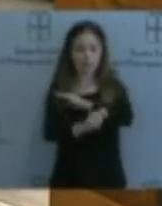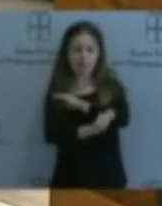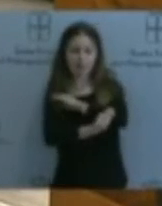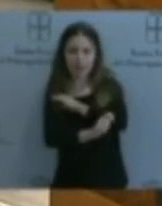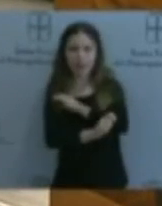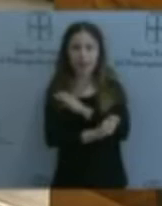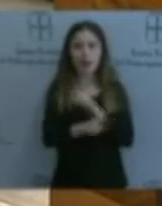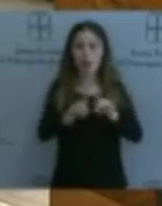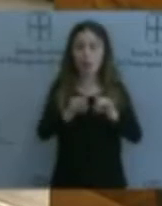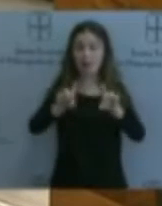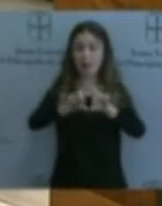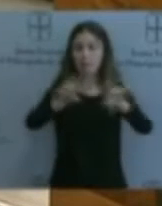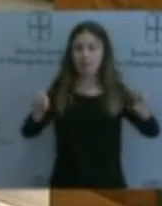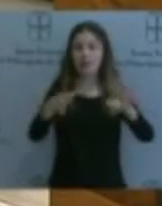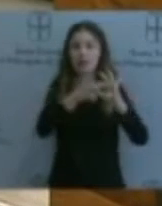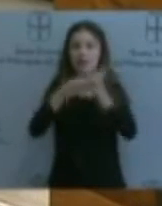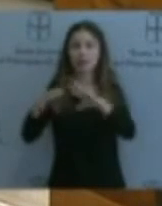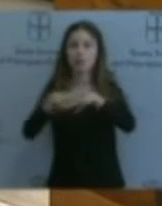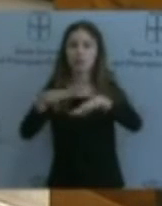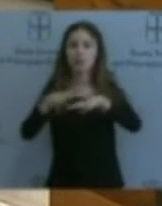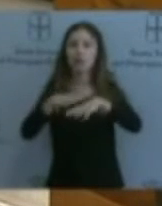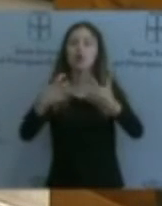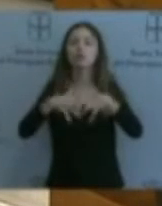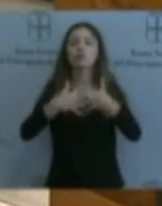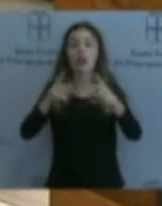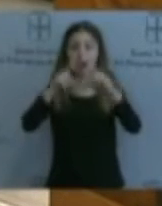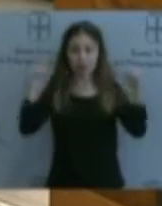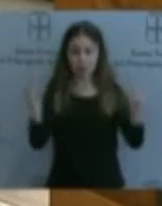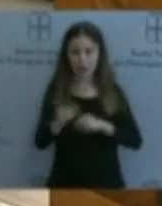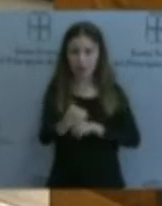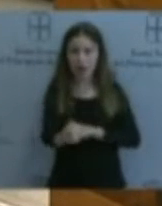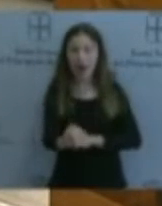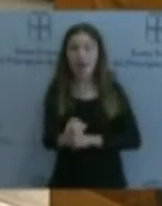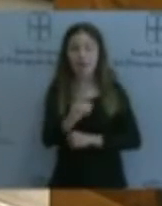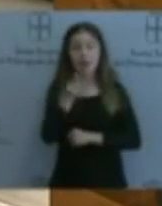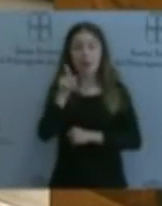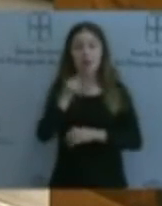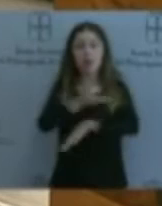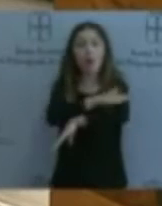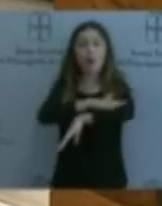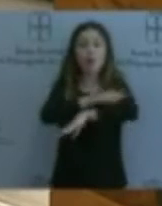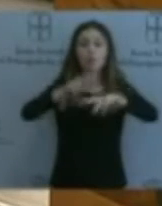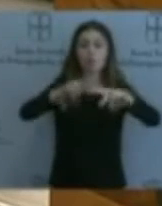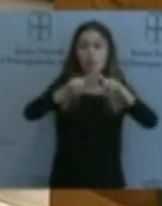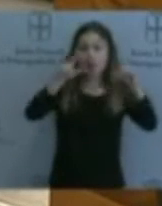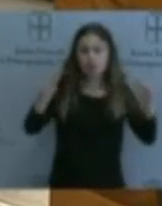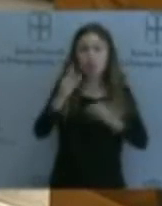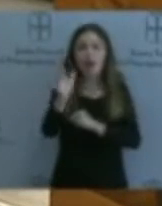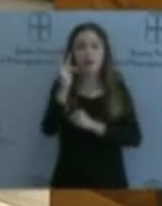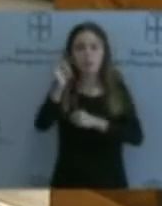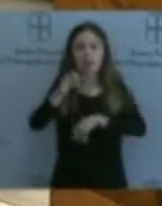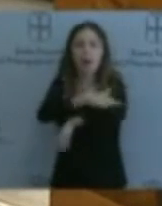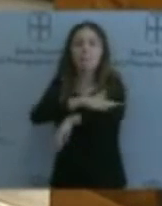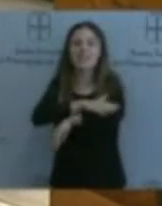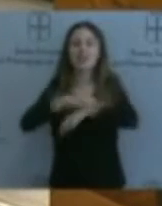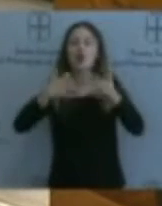tejido industrial asturiano y, en ese sentido, el Gobierno del Principado y el Ministerio de Industria mantienen una estrecha colaboración